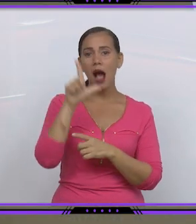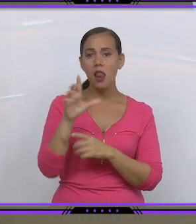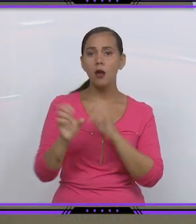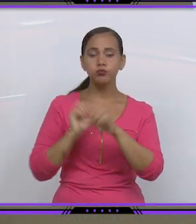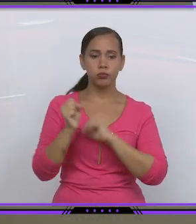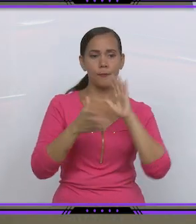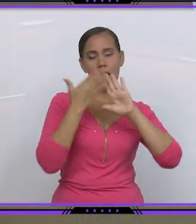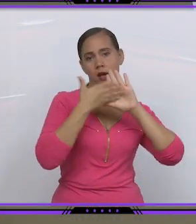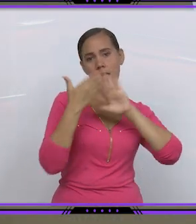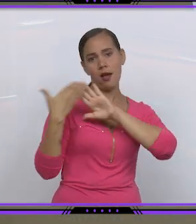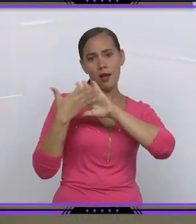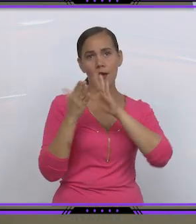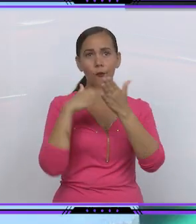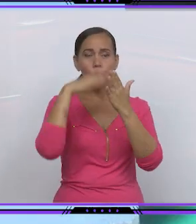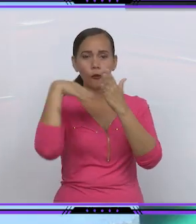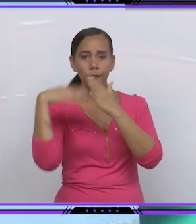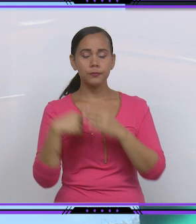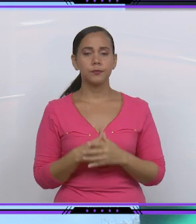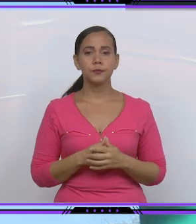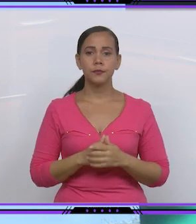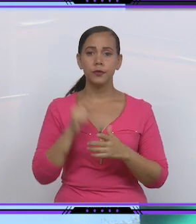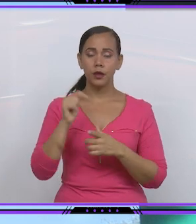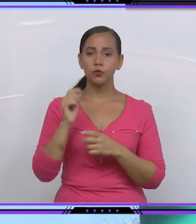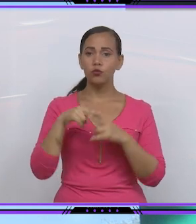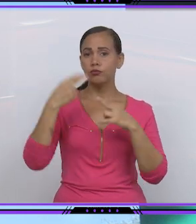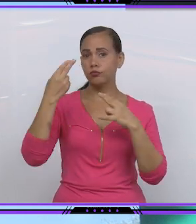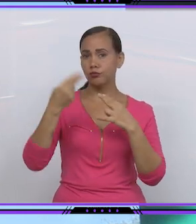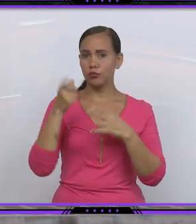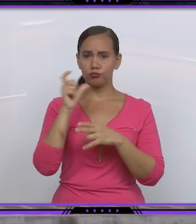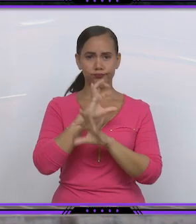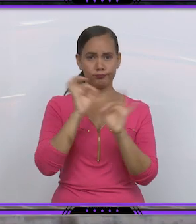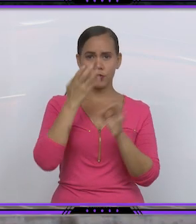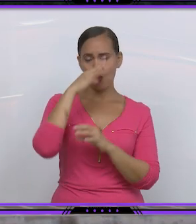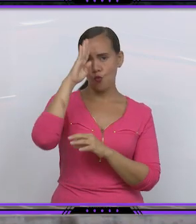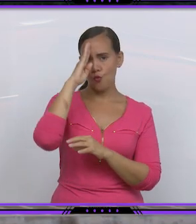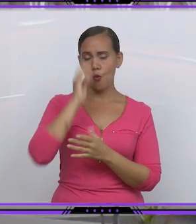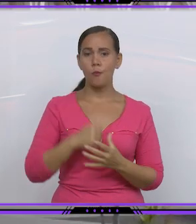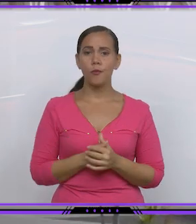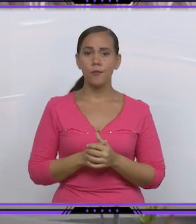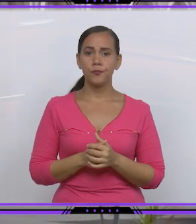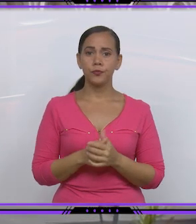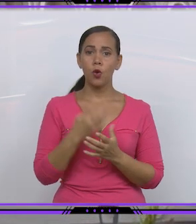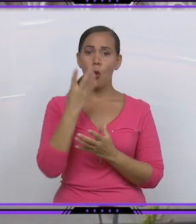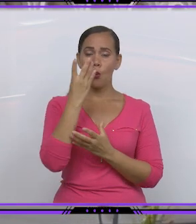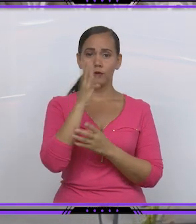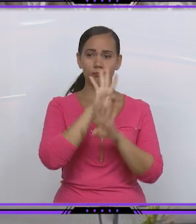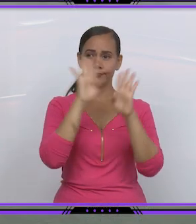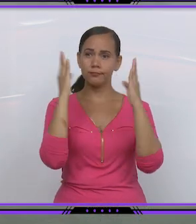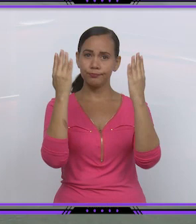El diseño de Daniel Dalaglio encabeza la trilogía de teatros clásicos cubanos. Lo componen cuatro fachadas